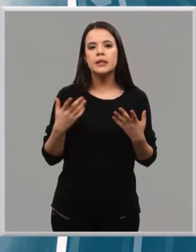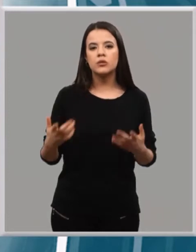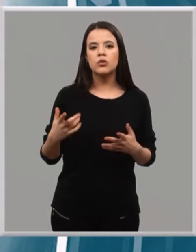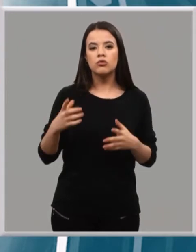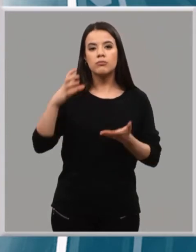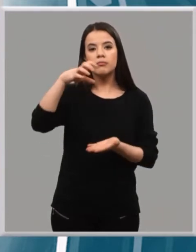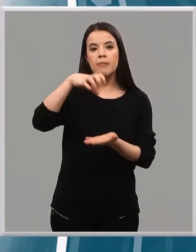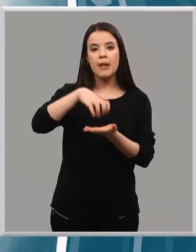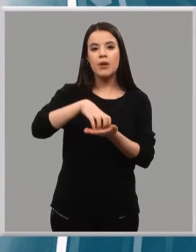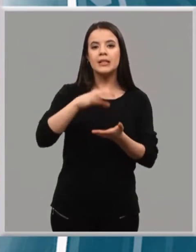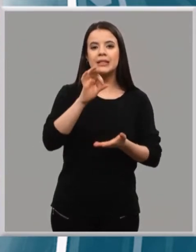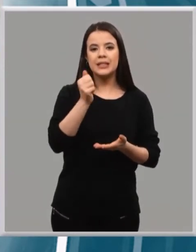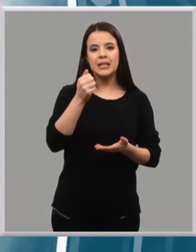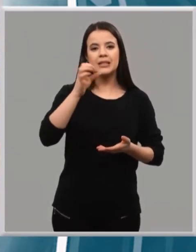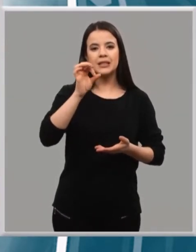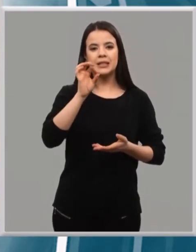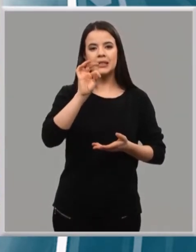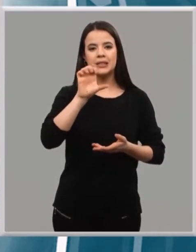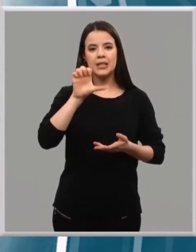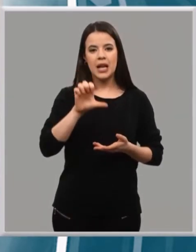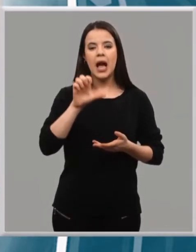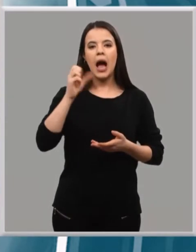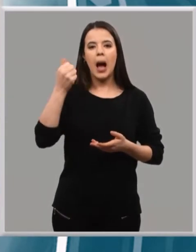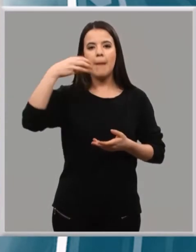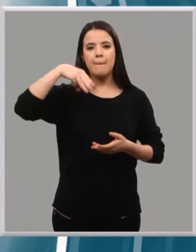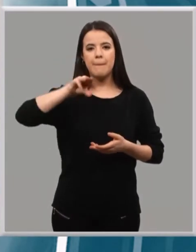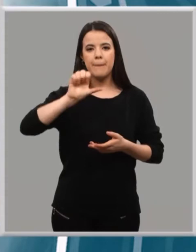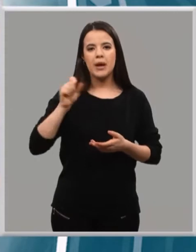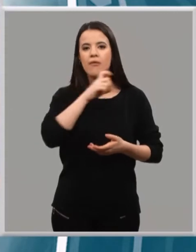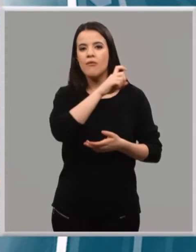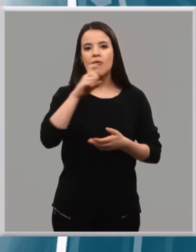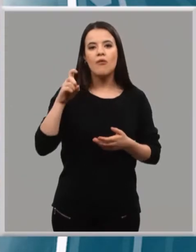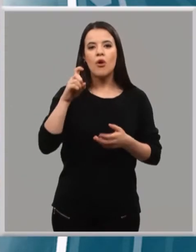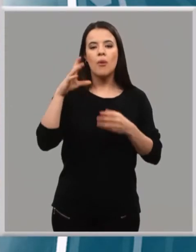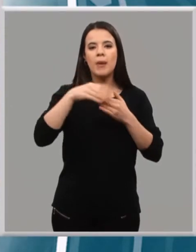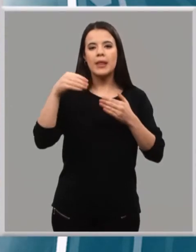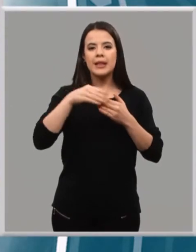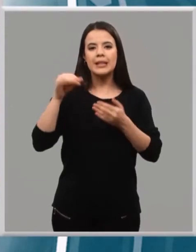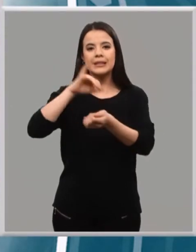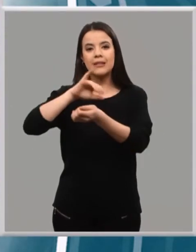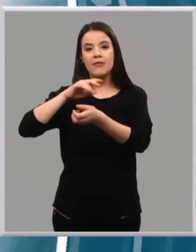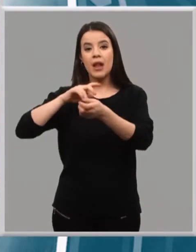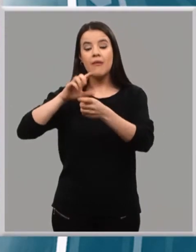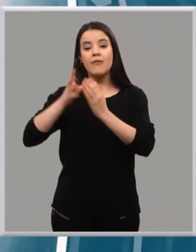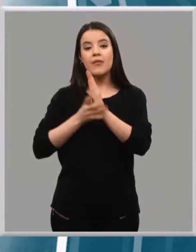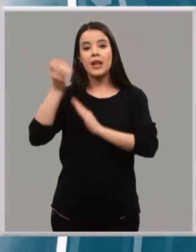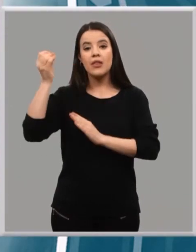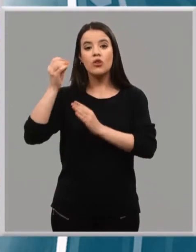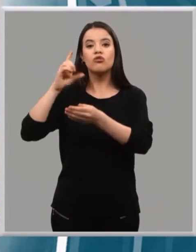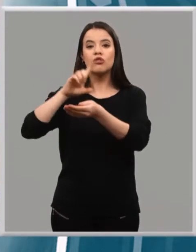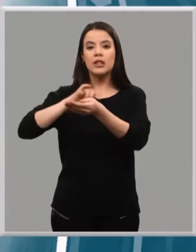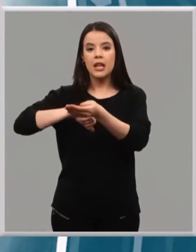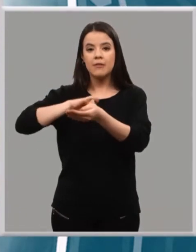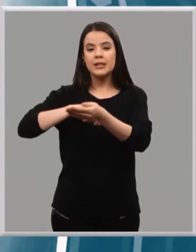integrada por SATSE, AMPE, el Foro de Pacientes y la Federación de Diabetes, haya iniciado una campaña bajo el lema Su Salud,